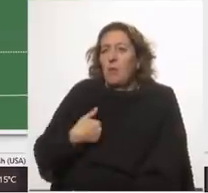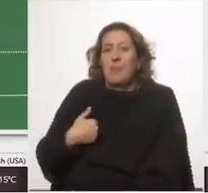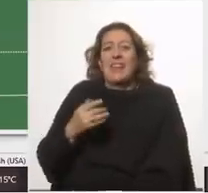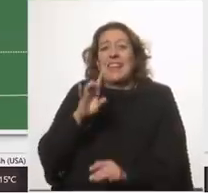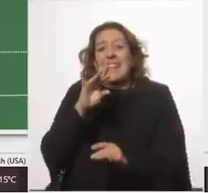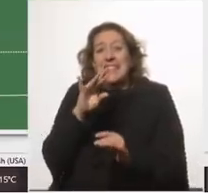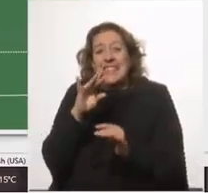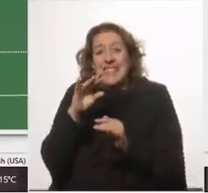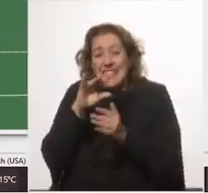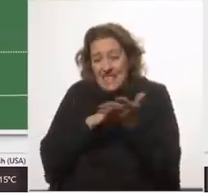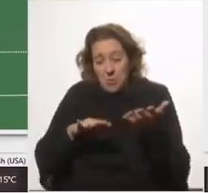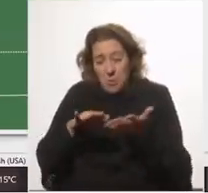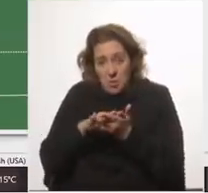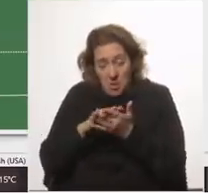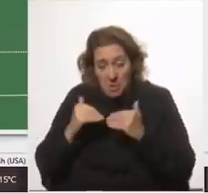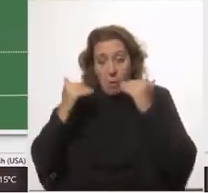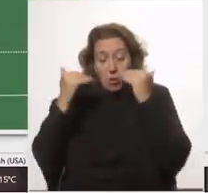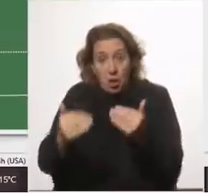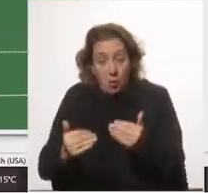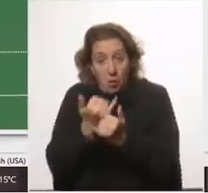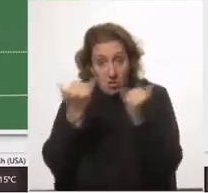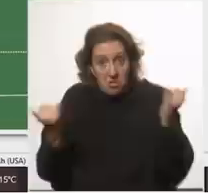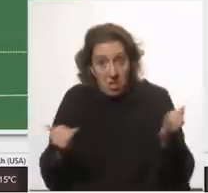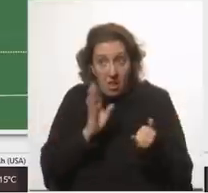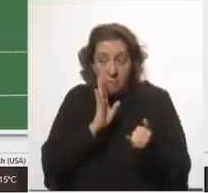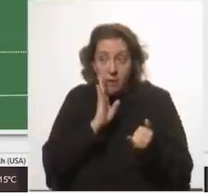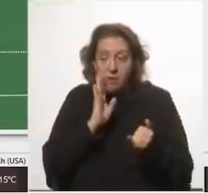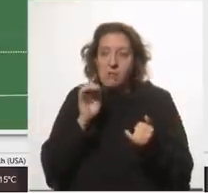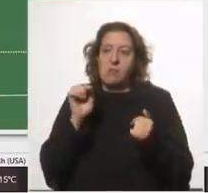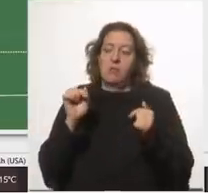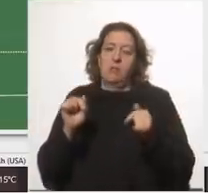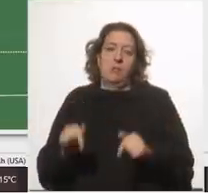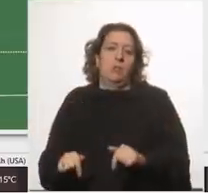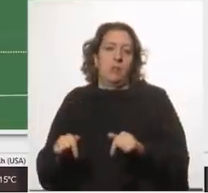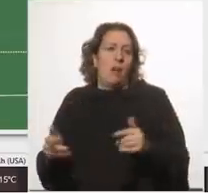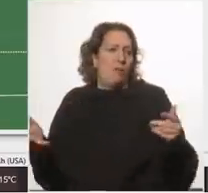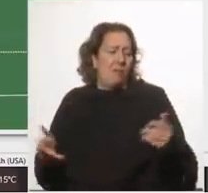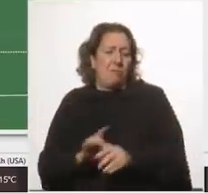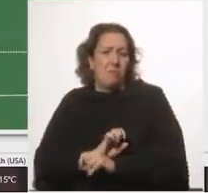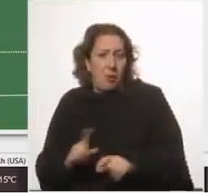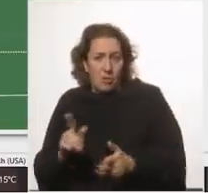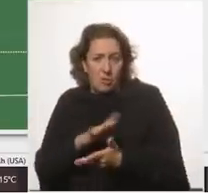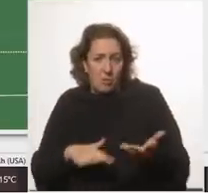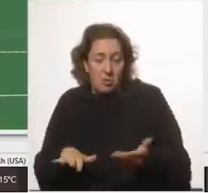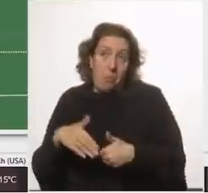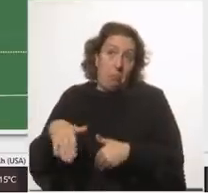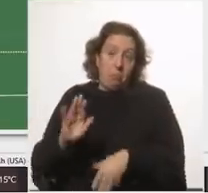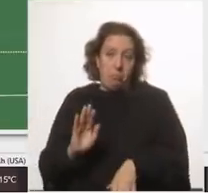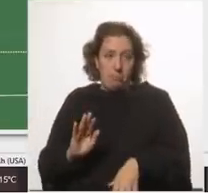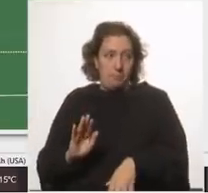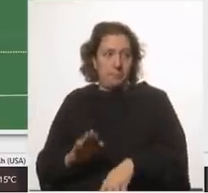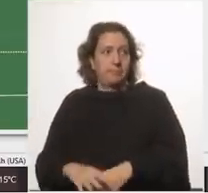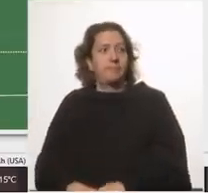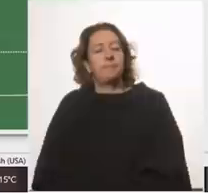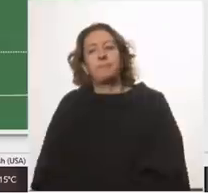15 casos y se mantuvo y el índice google de movilidad no lo traje aquí pero estaba en la gráfica anterior que vimos se despega en ese